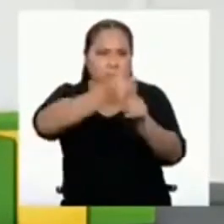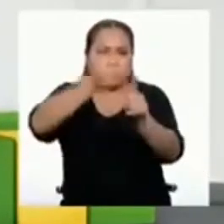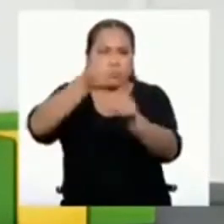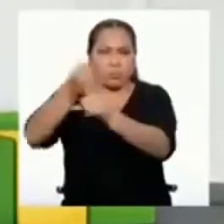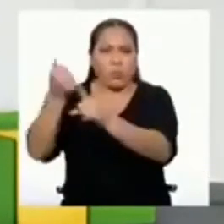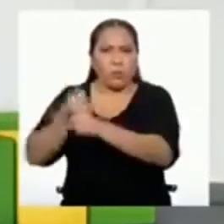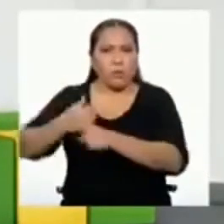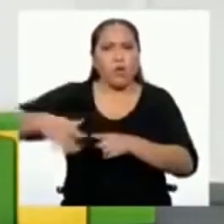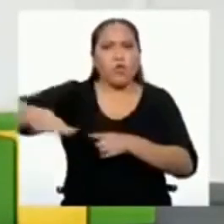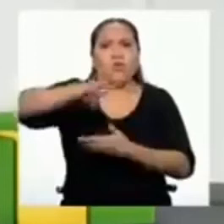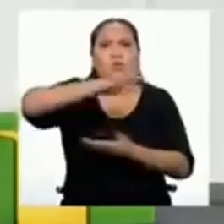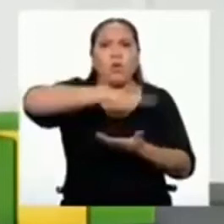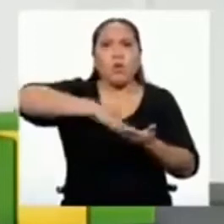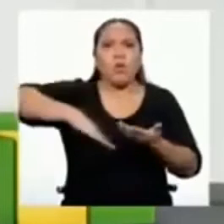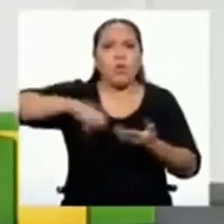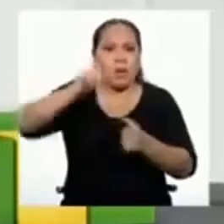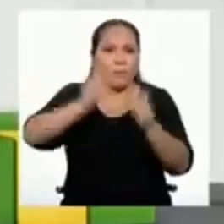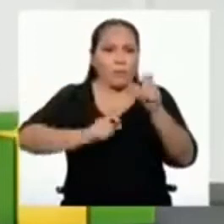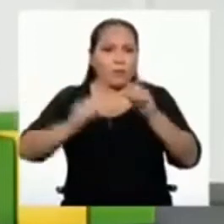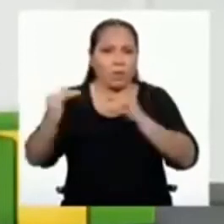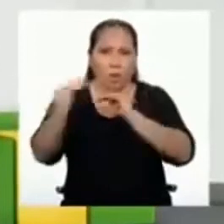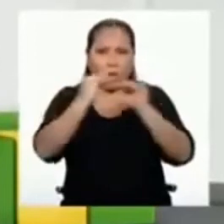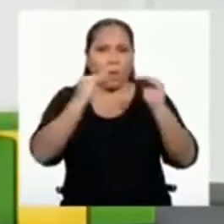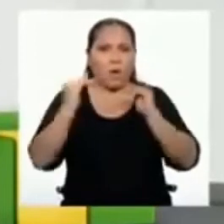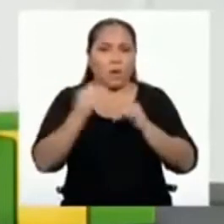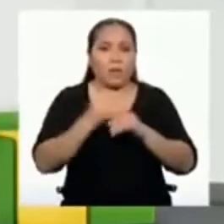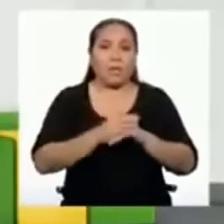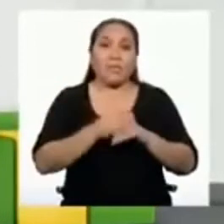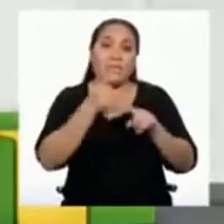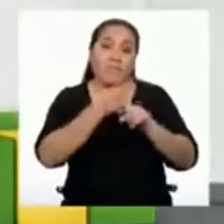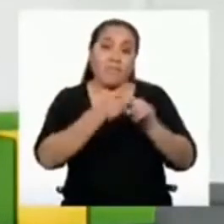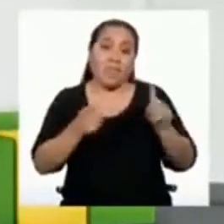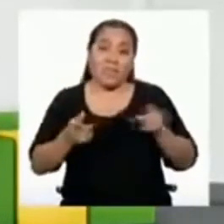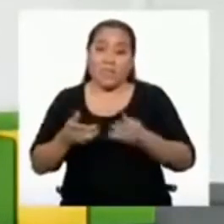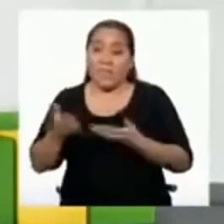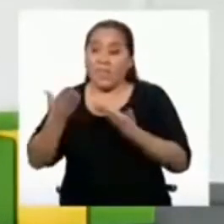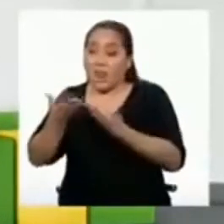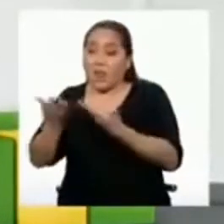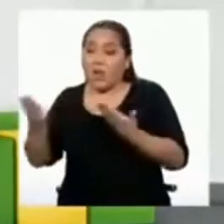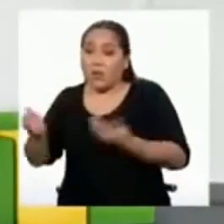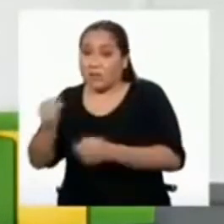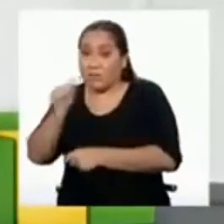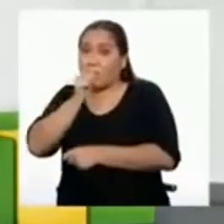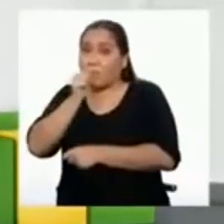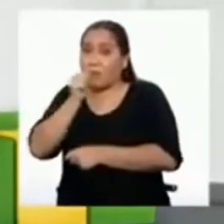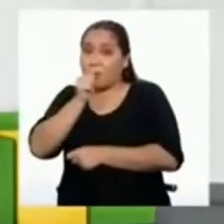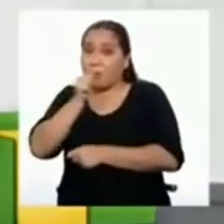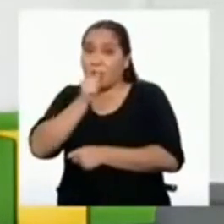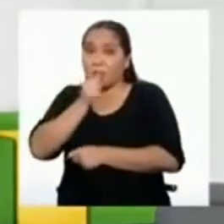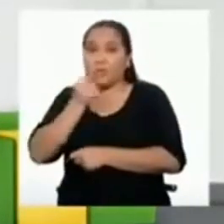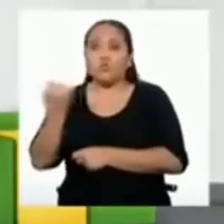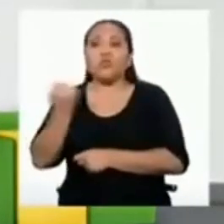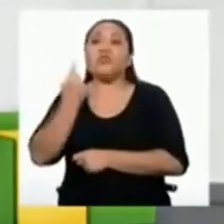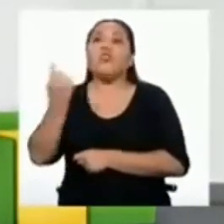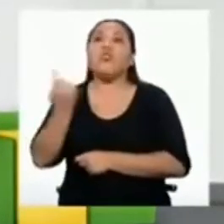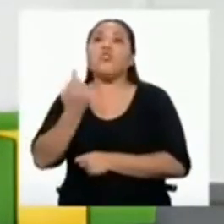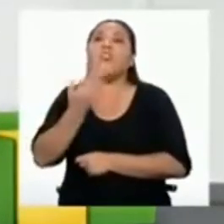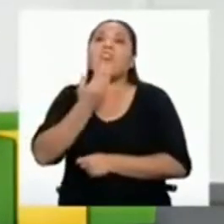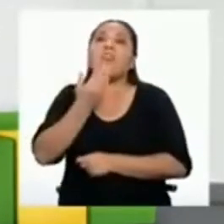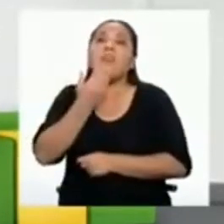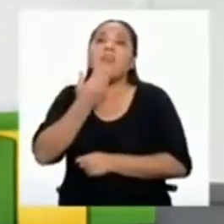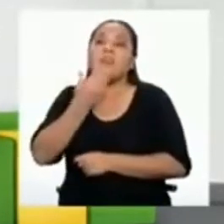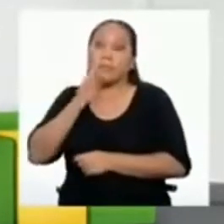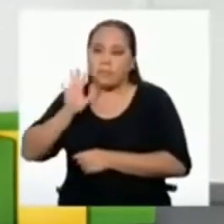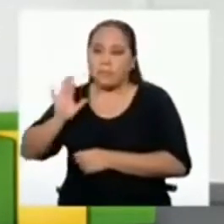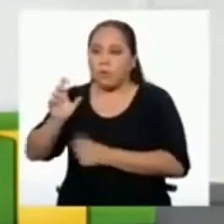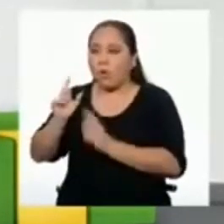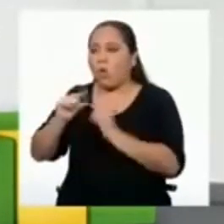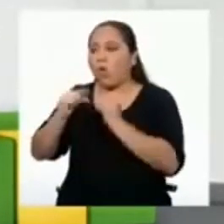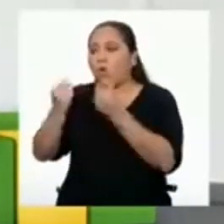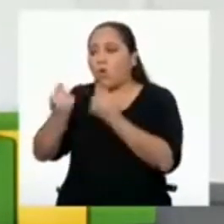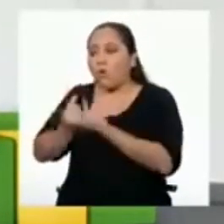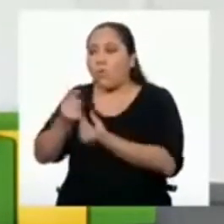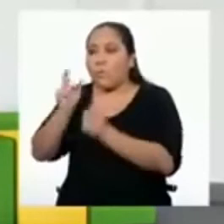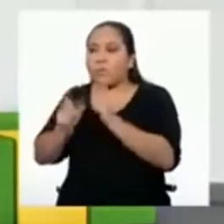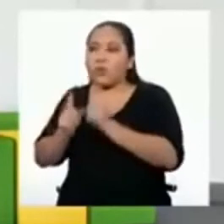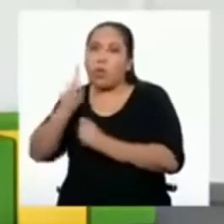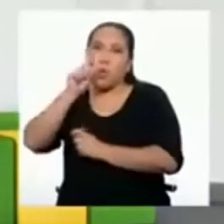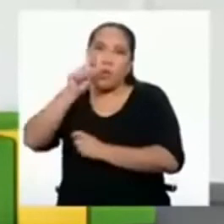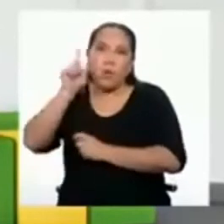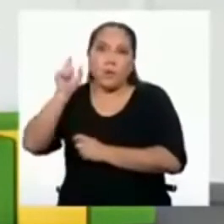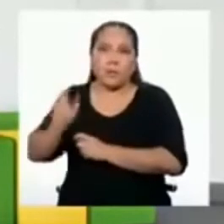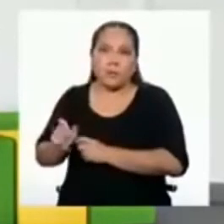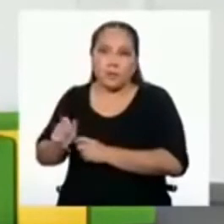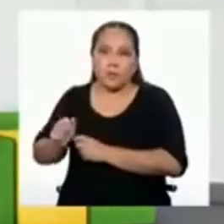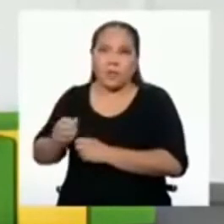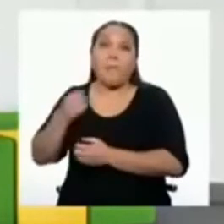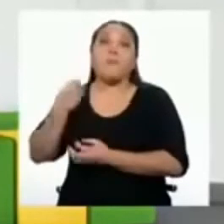ciudadanos por iguales. A diferencia de los bienes privados sobre los cuales tienen derecho exclusivo una persona o grupo de personas.